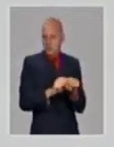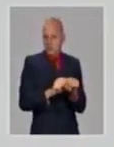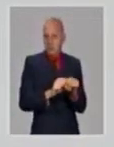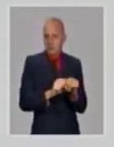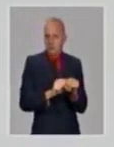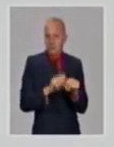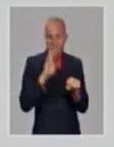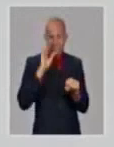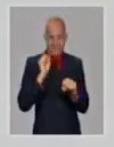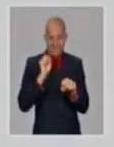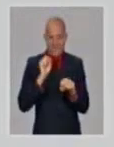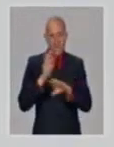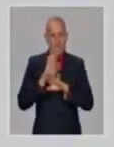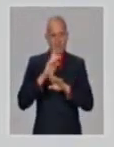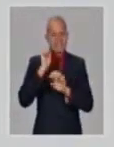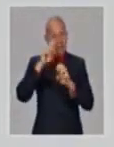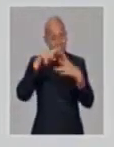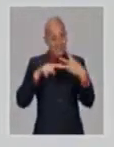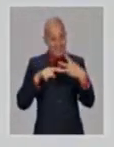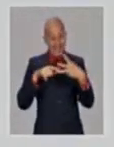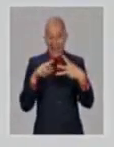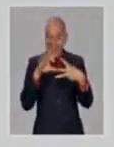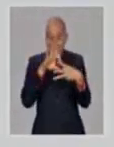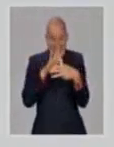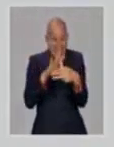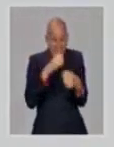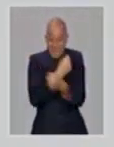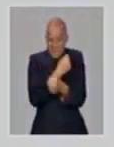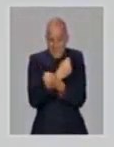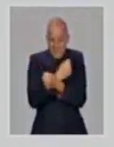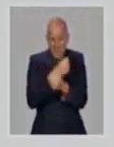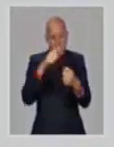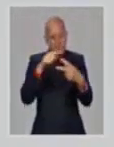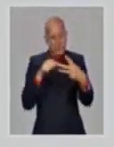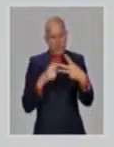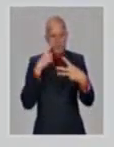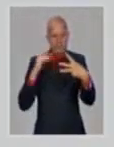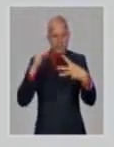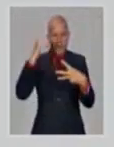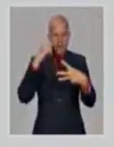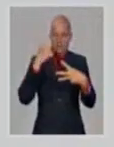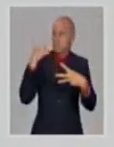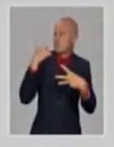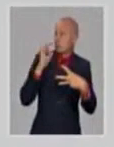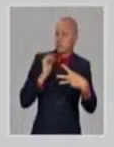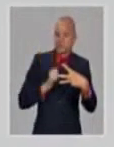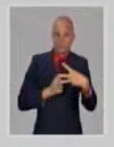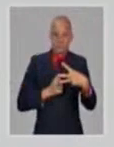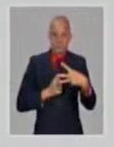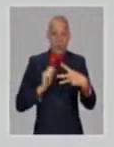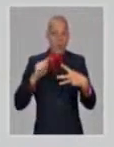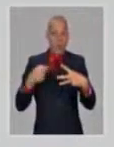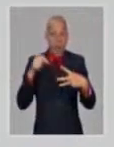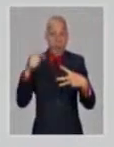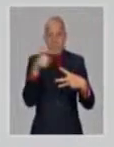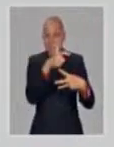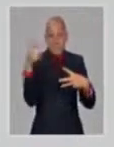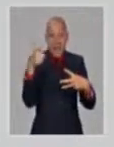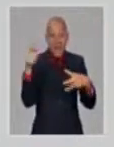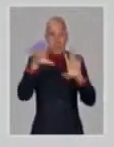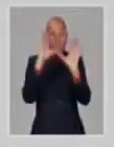variantes que, en estos momentos, son de preocupación, porque están causando un gran número de casos,